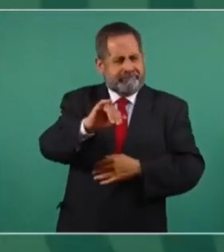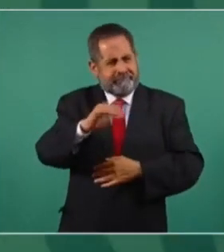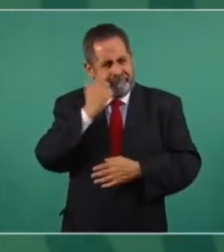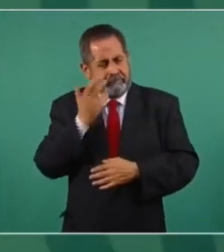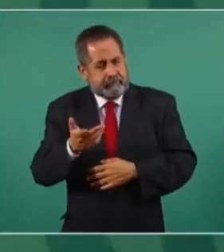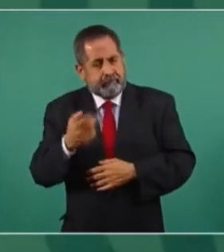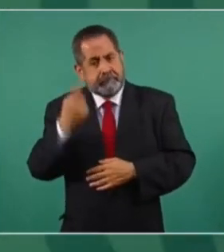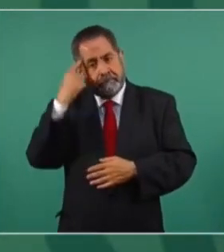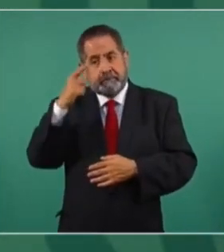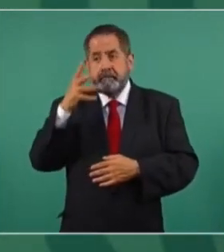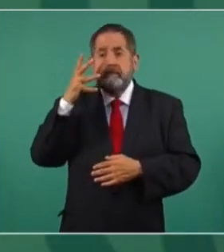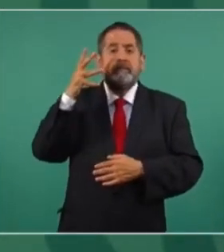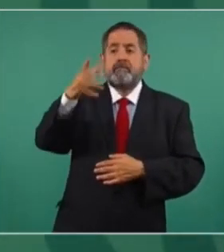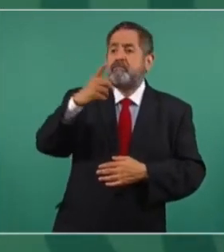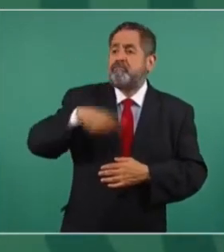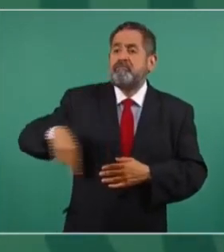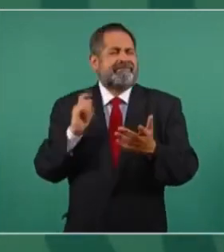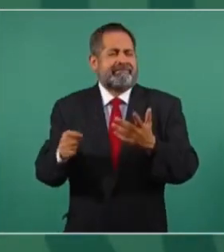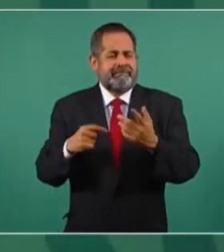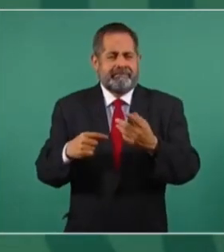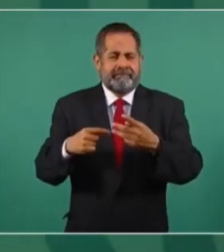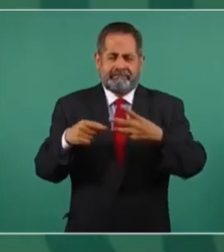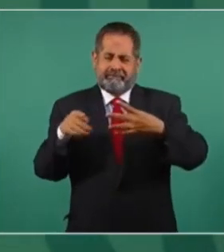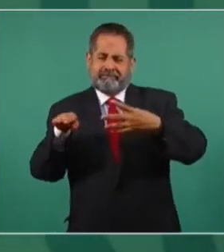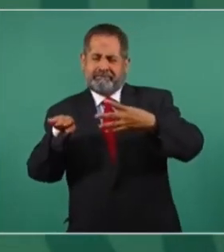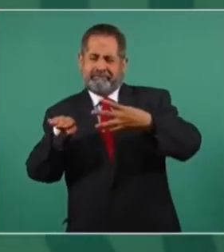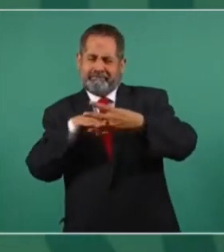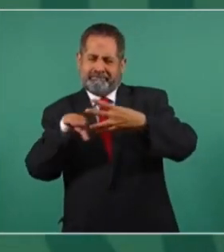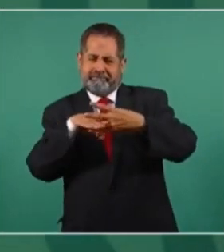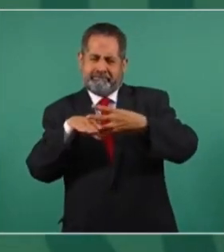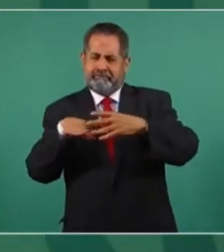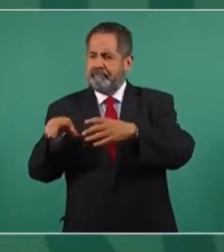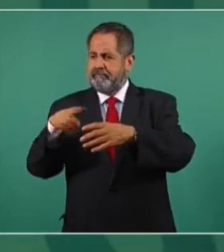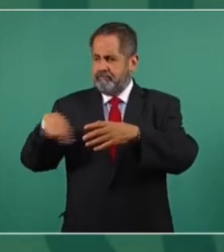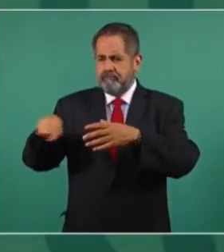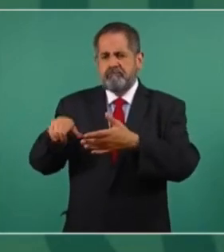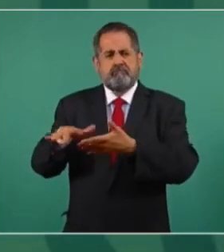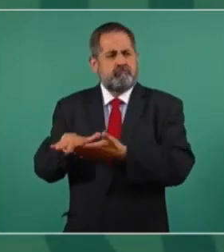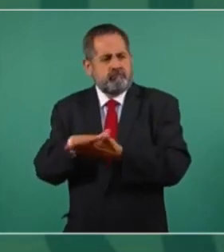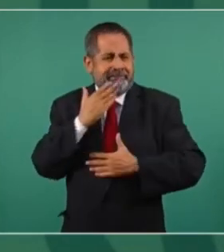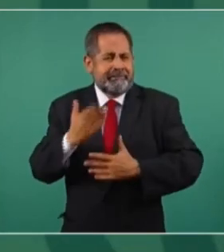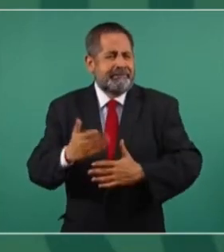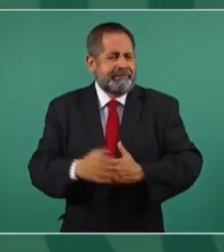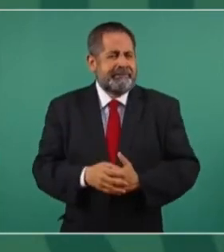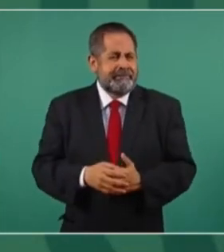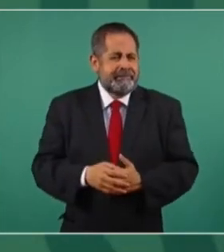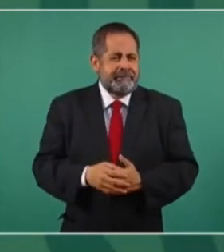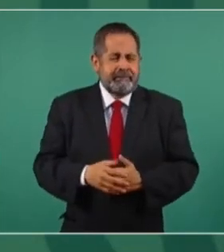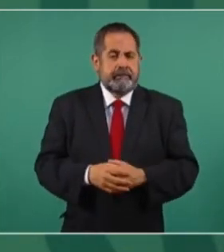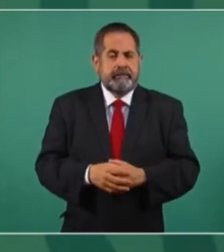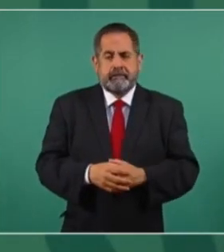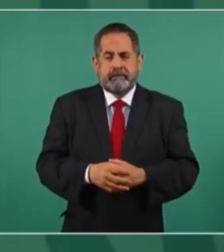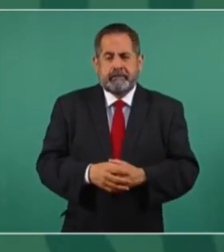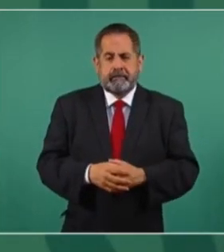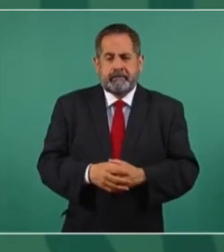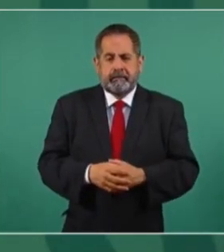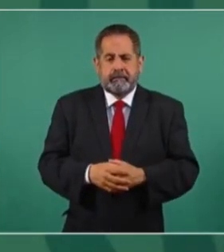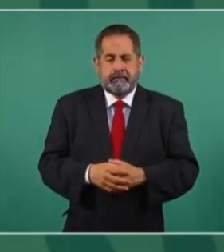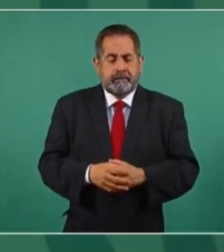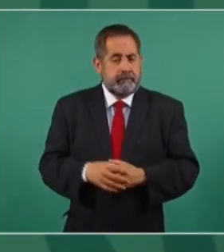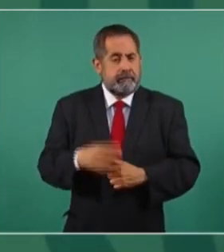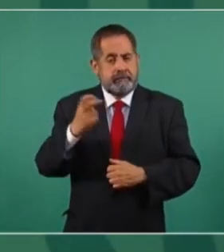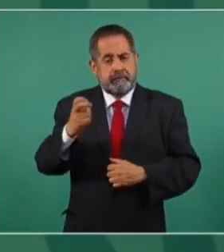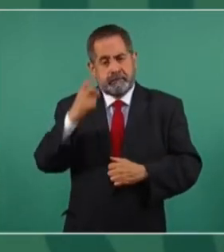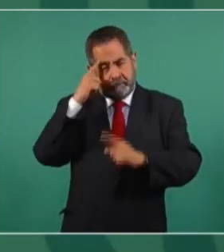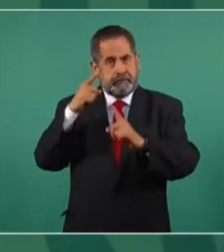una nueva clase media, más humana, más fraterna, más solidaria. Eso es lo